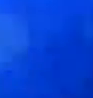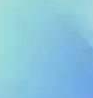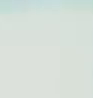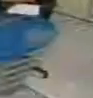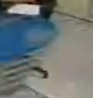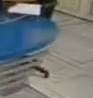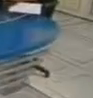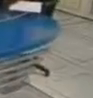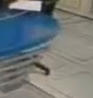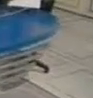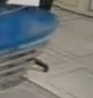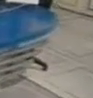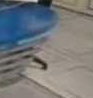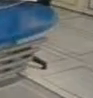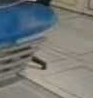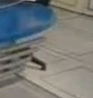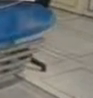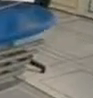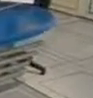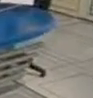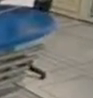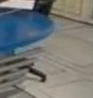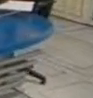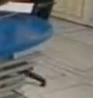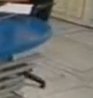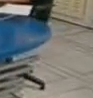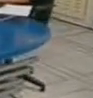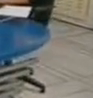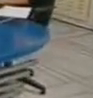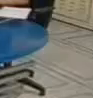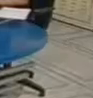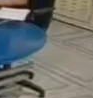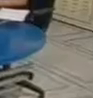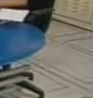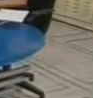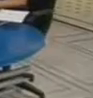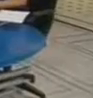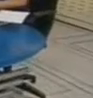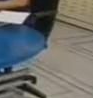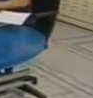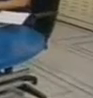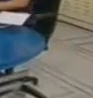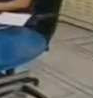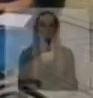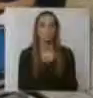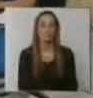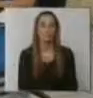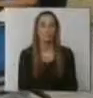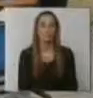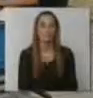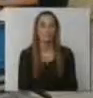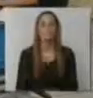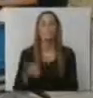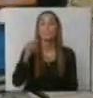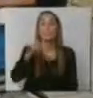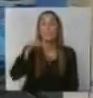Rápidamente nos metemos con nuestra compañera Inés Terren, que nos va a hablar del día del apagón. Así es, la Hora del Planeta. La Hora del Planeta. Se celebra en todo